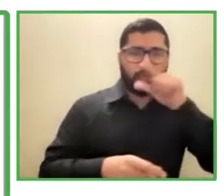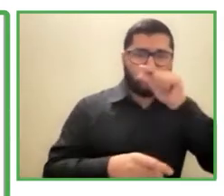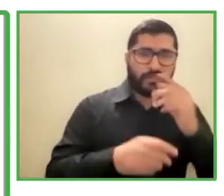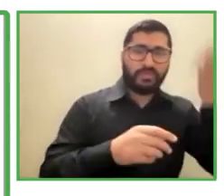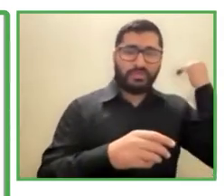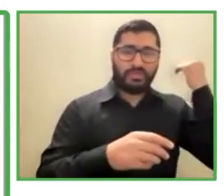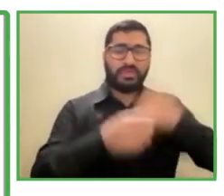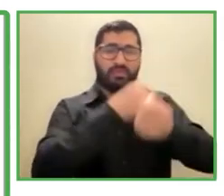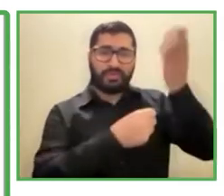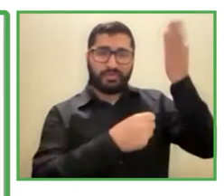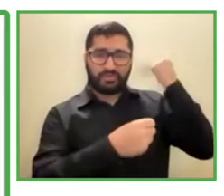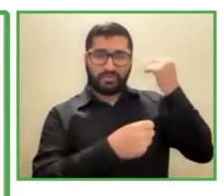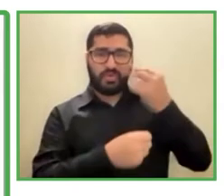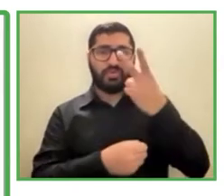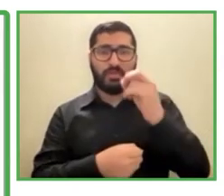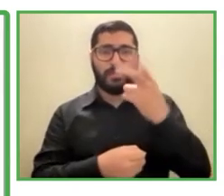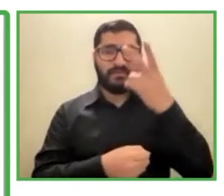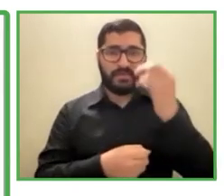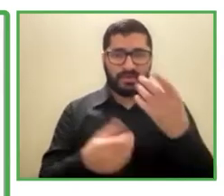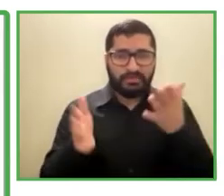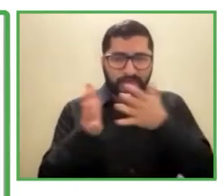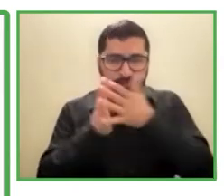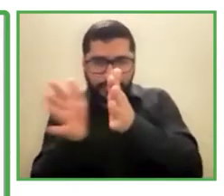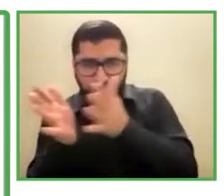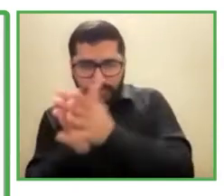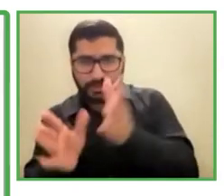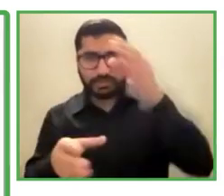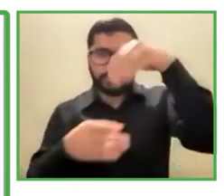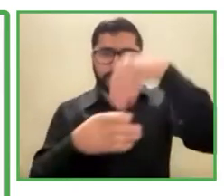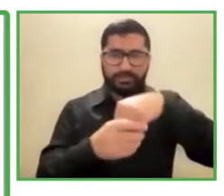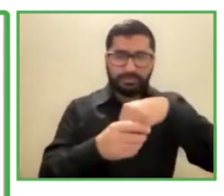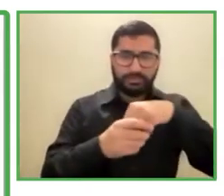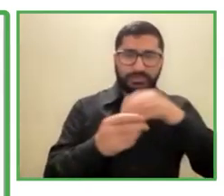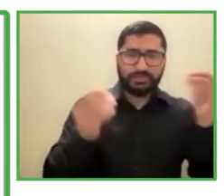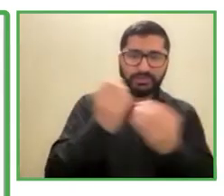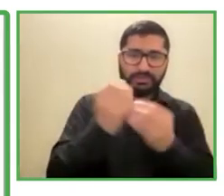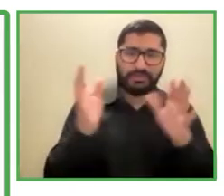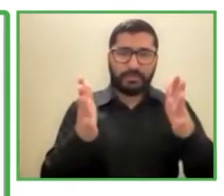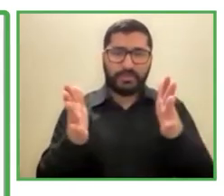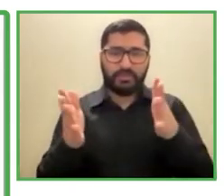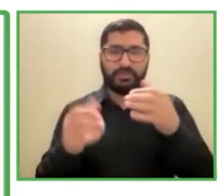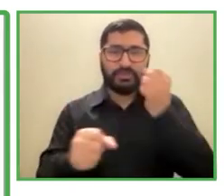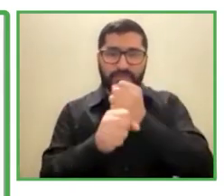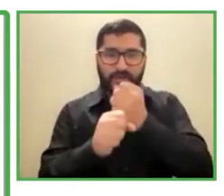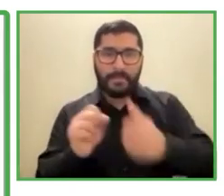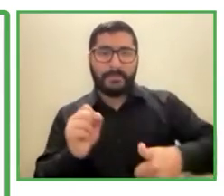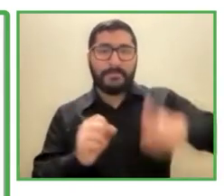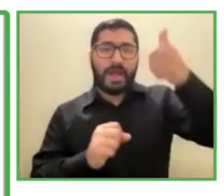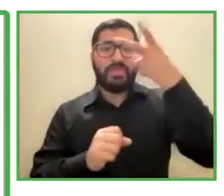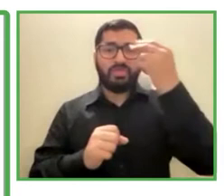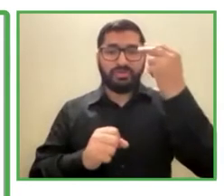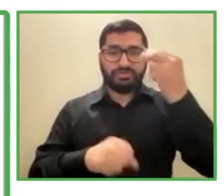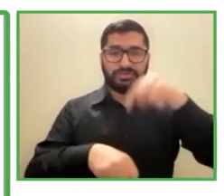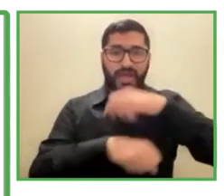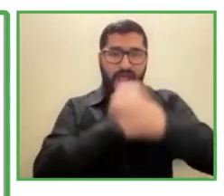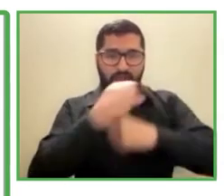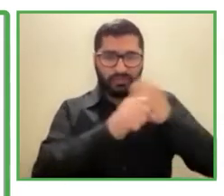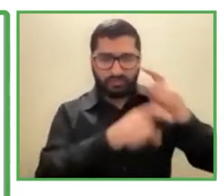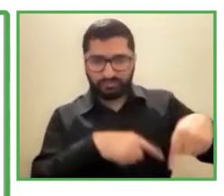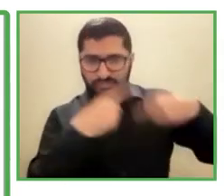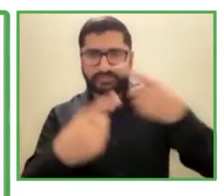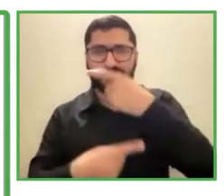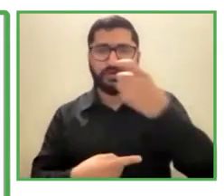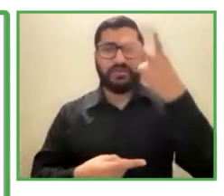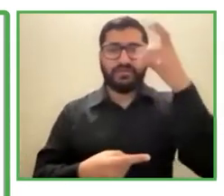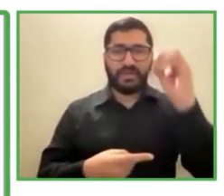se ha estado operando por más de 12 años y actualmente tenemos más de 120 personas repartidas en más de 10